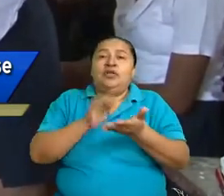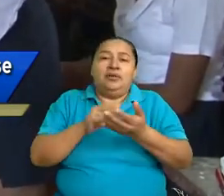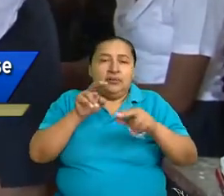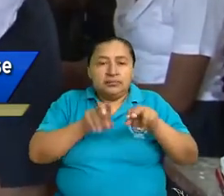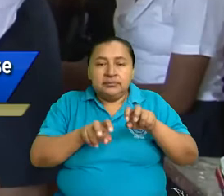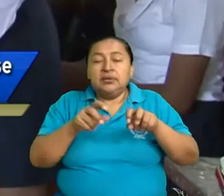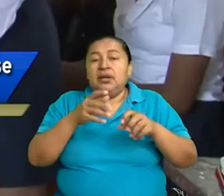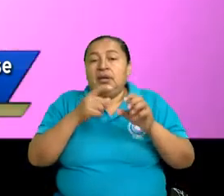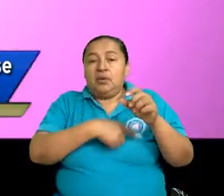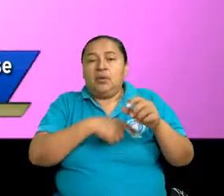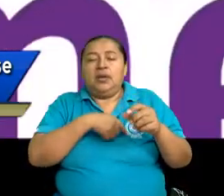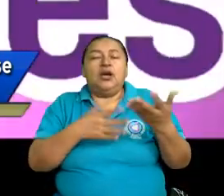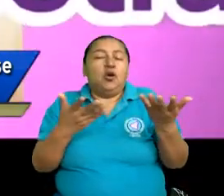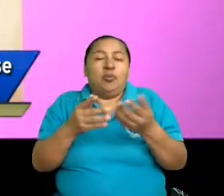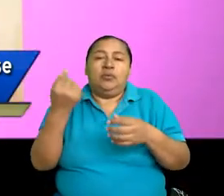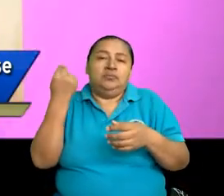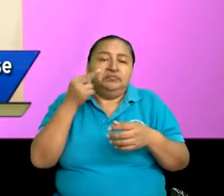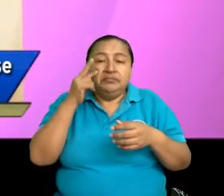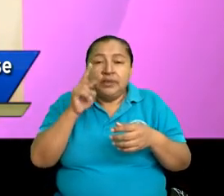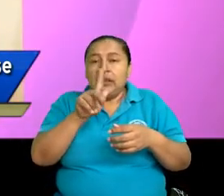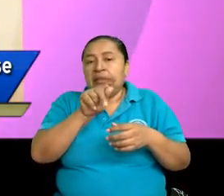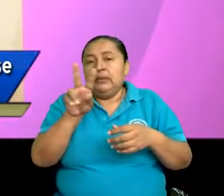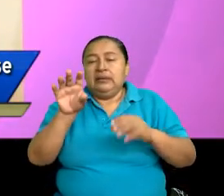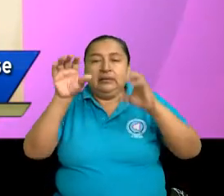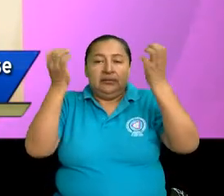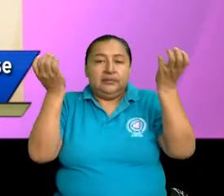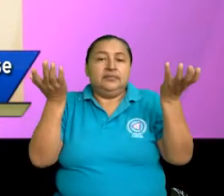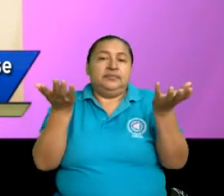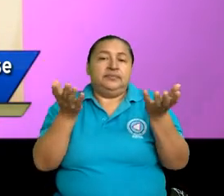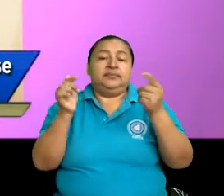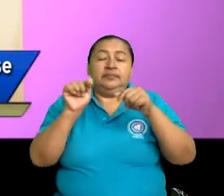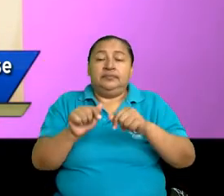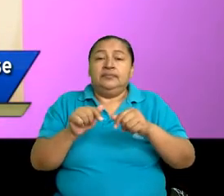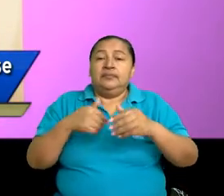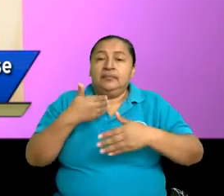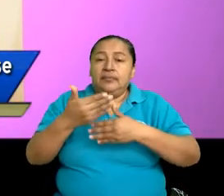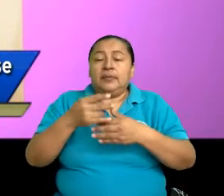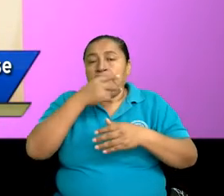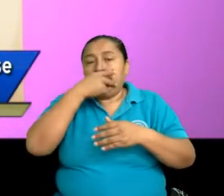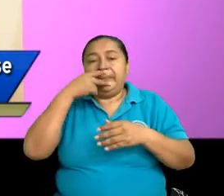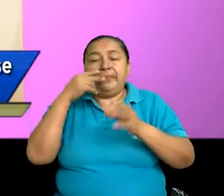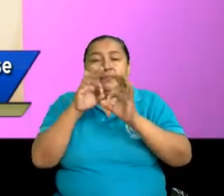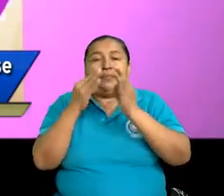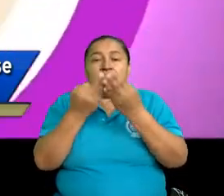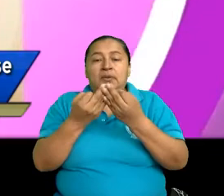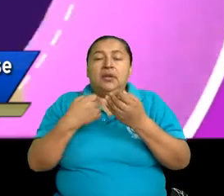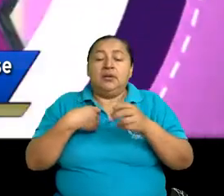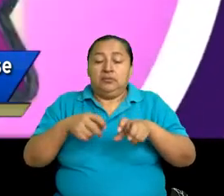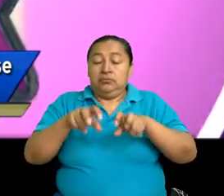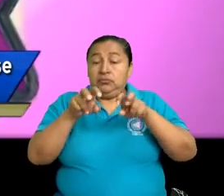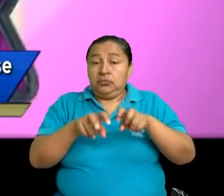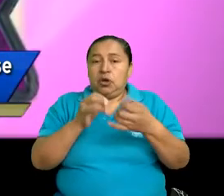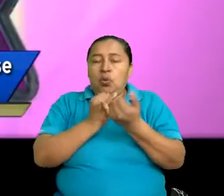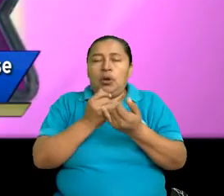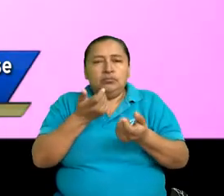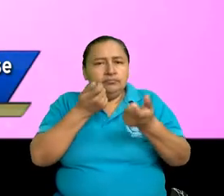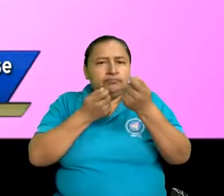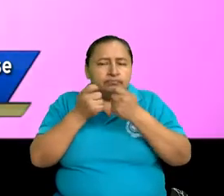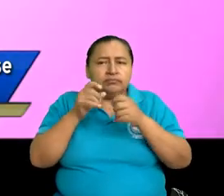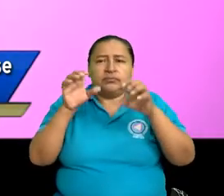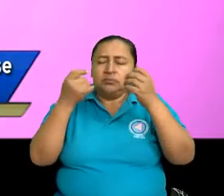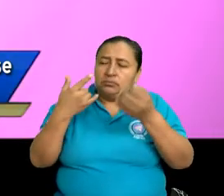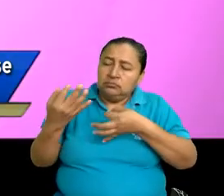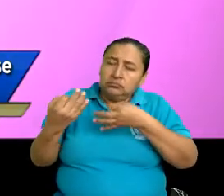a la escuela a través de las teleclases. Entonces, los padres de familia se sentaban a recibir las clases